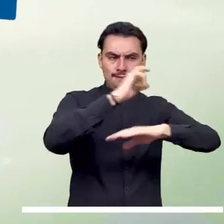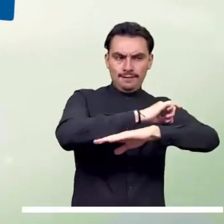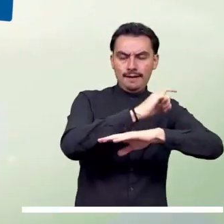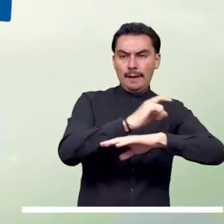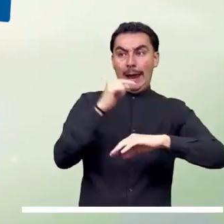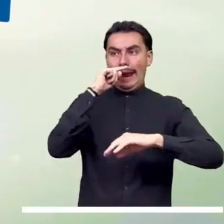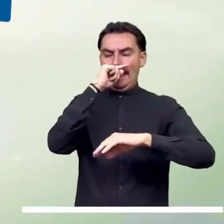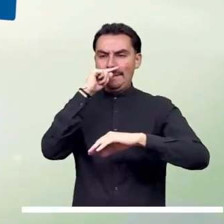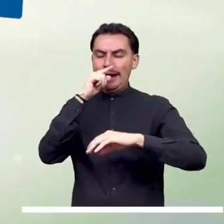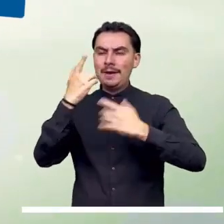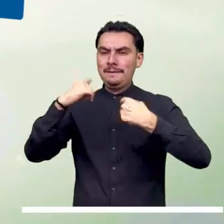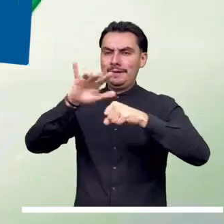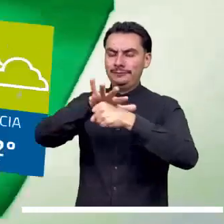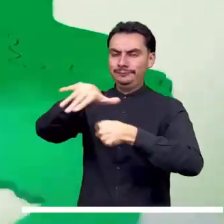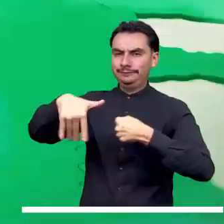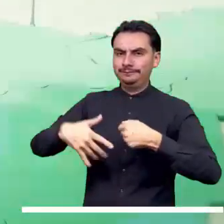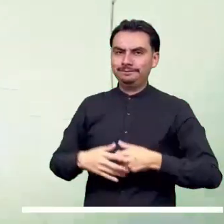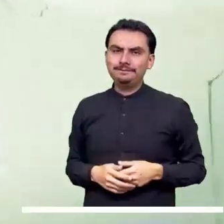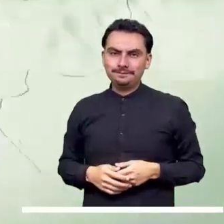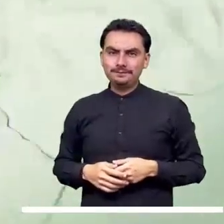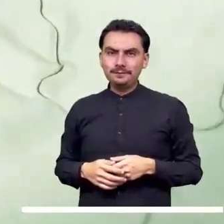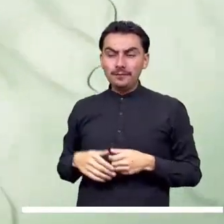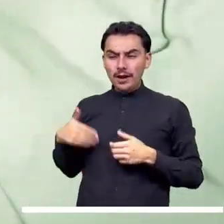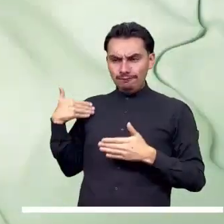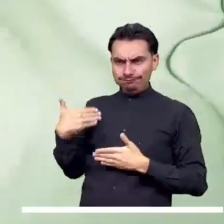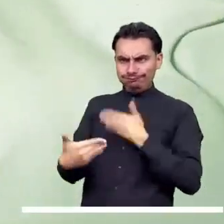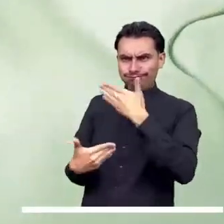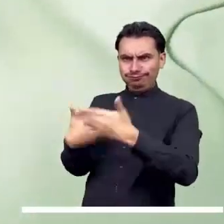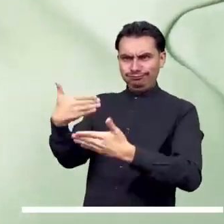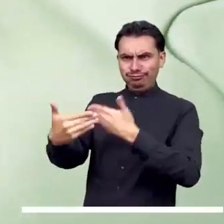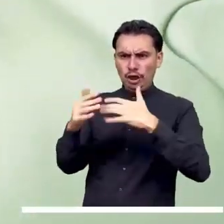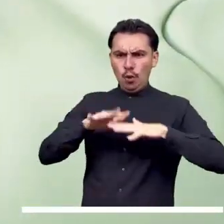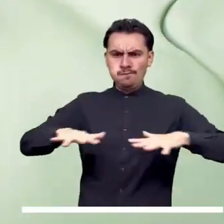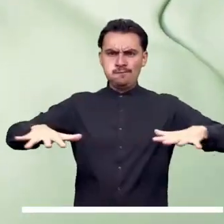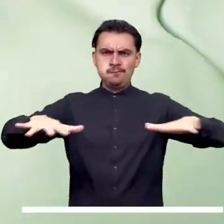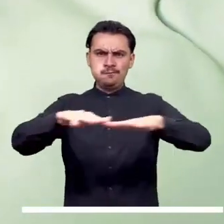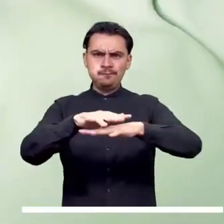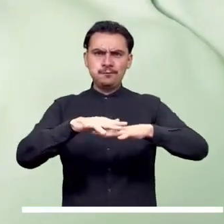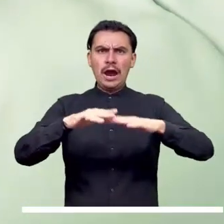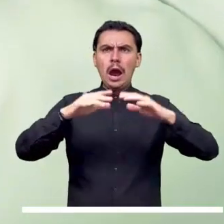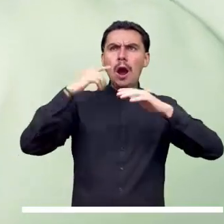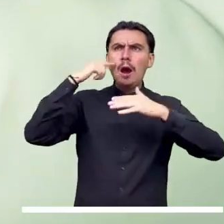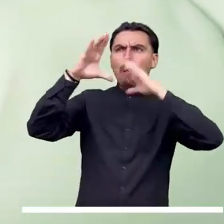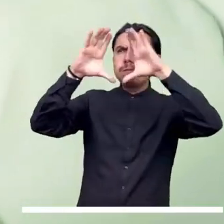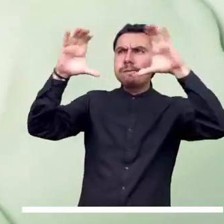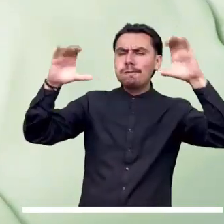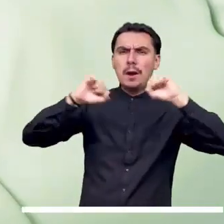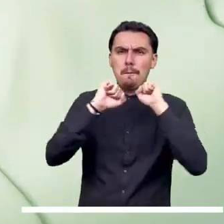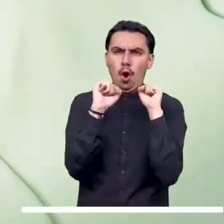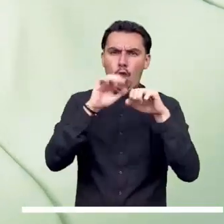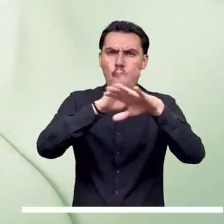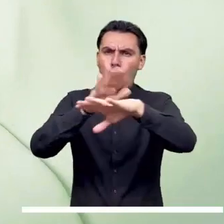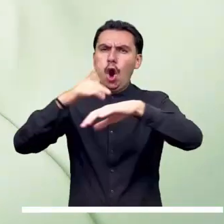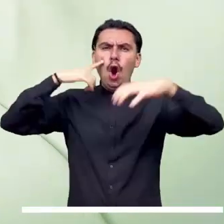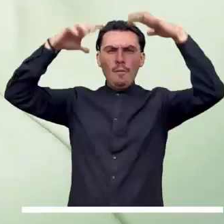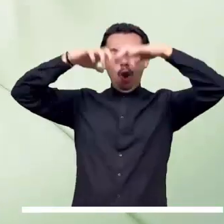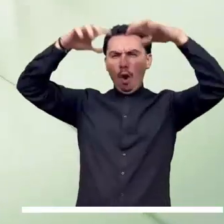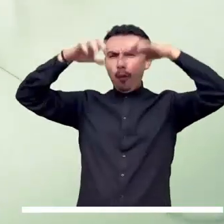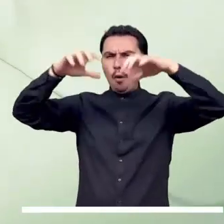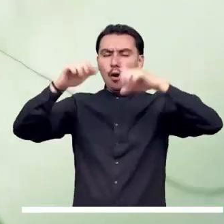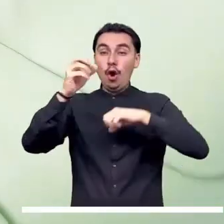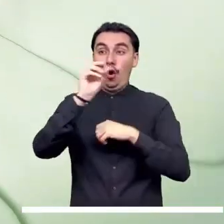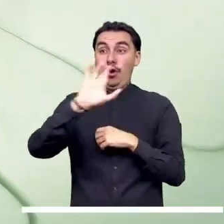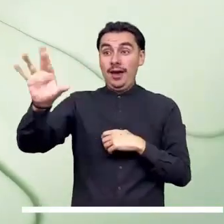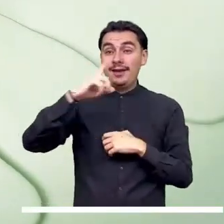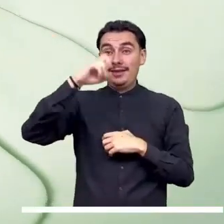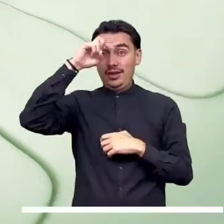Guainía y el occidente de Cauca y Putumayo. La capital del país promete una tarde seminublada, acompañada de lluvias